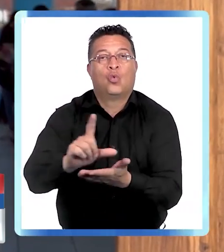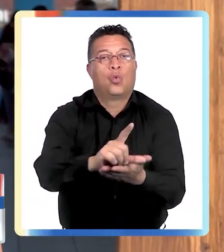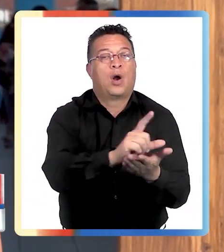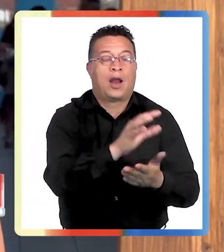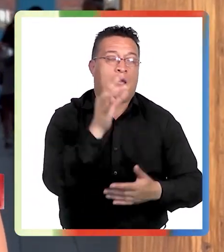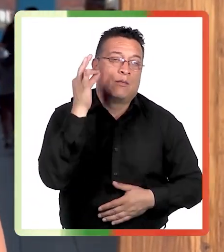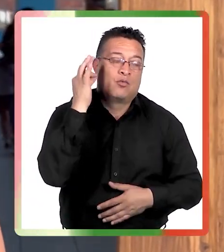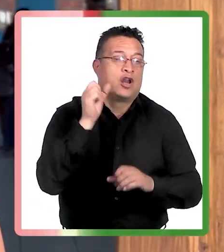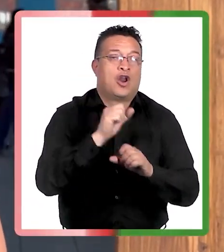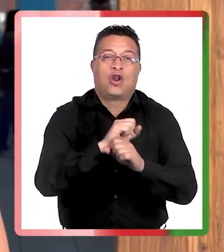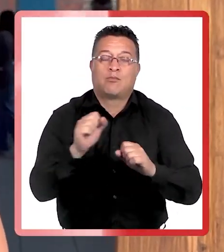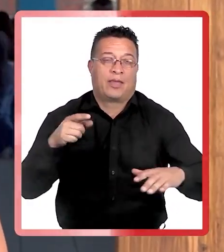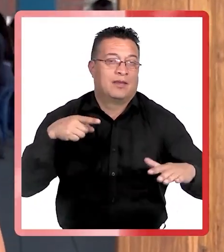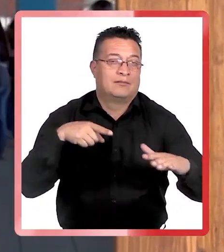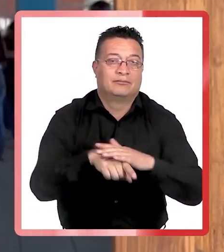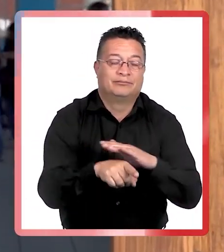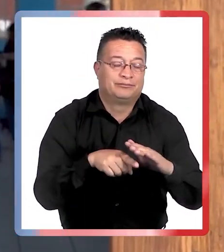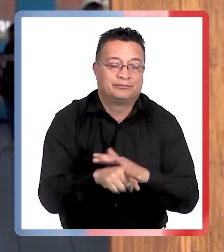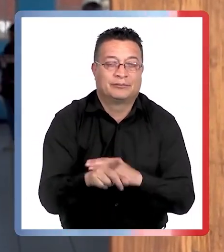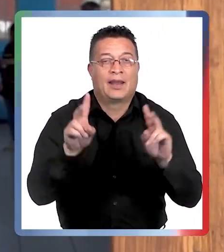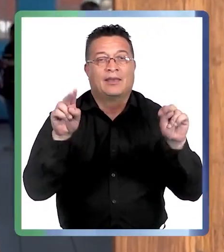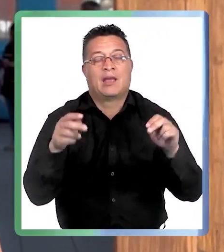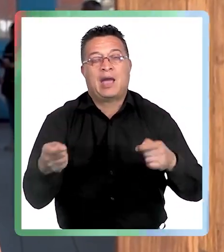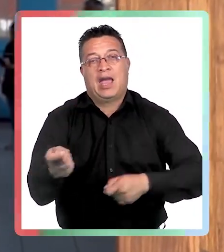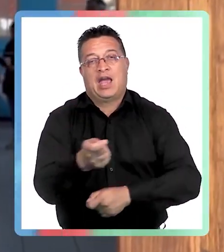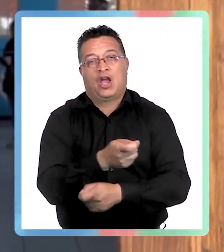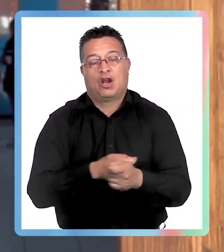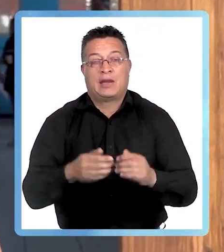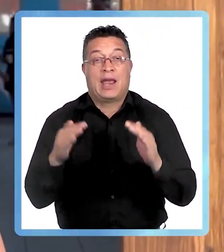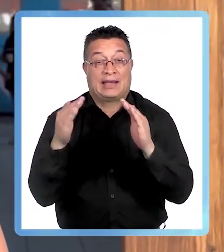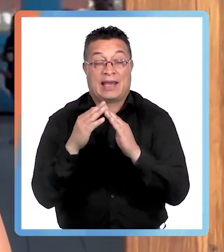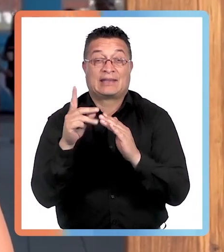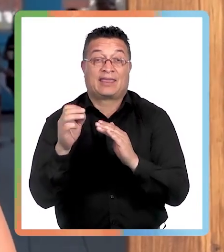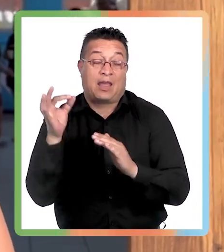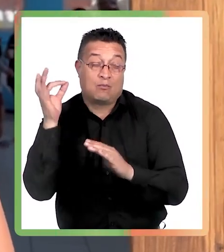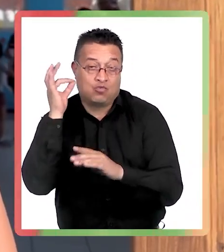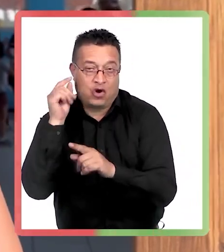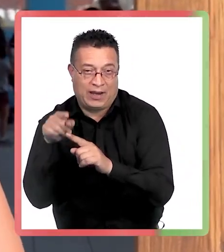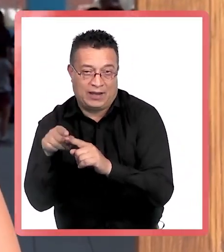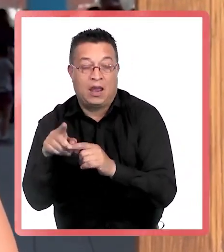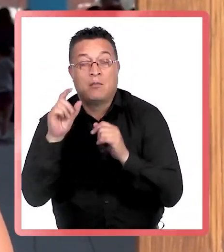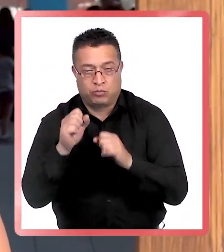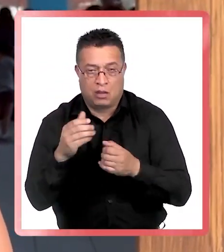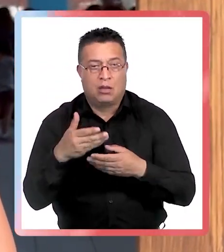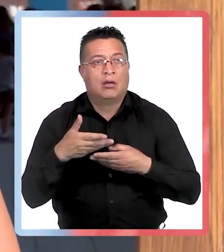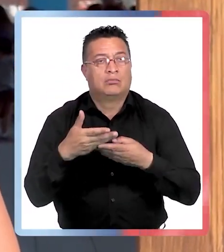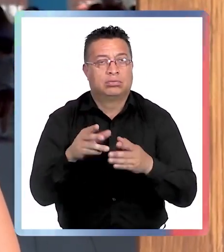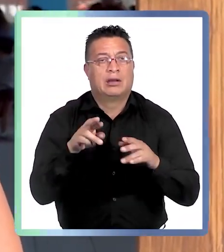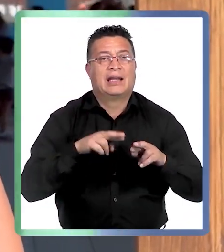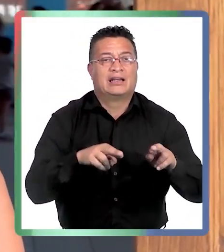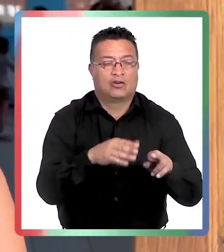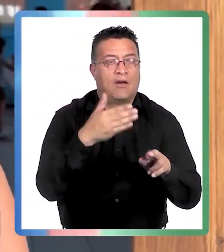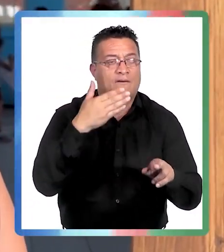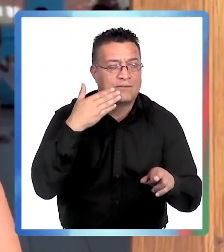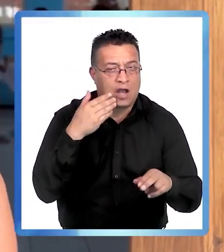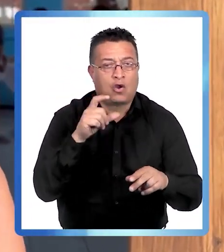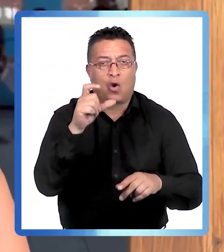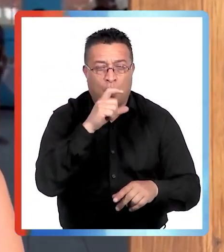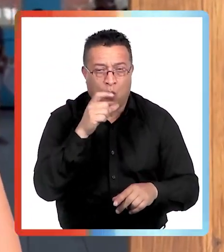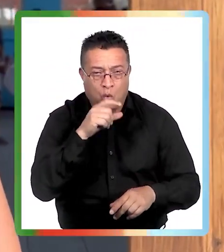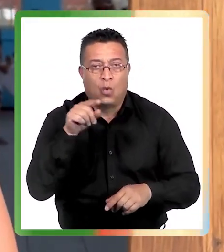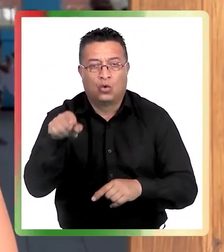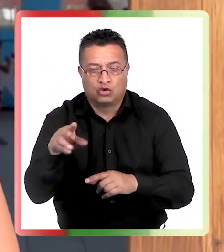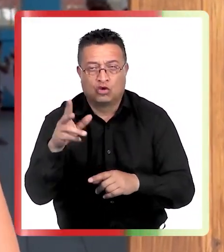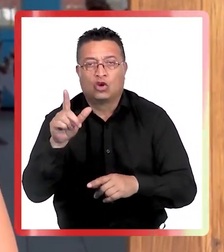las mujeres no pueden acceder, quizás por un tema económico, a la Casa de la Mujer, pero la idea es poder visitar Río Blanco con estos cursos, la María